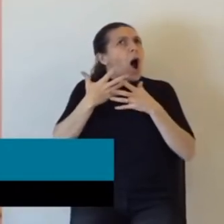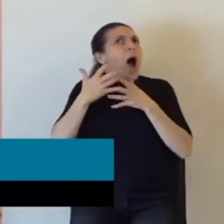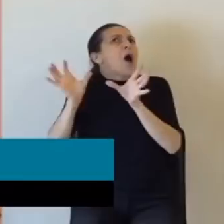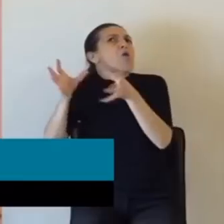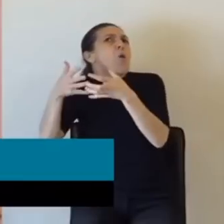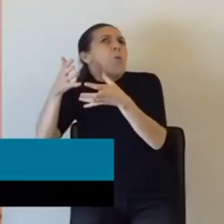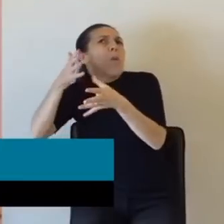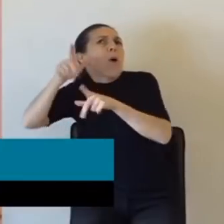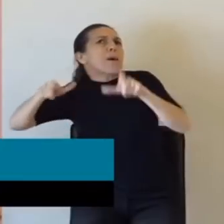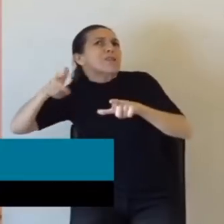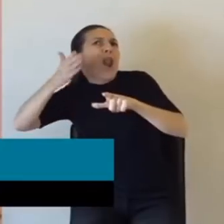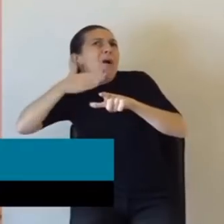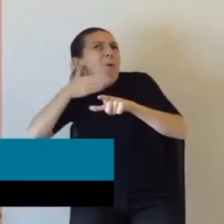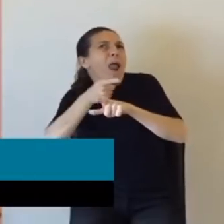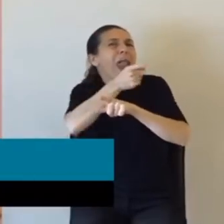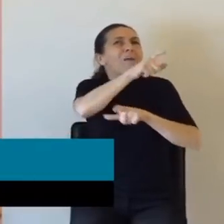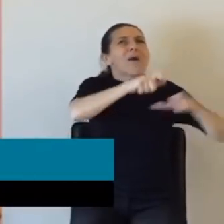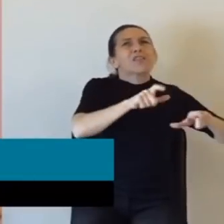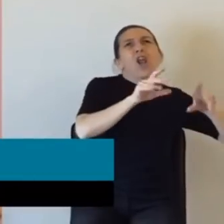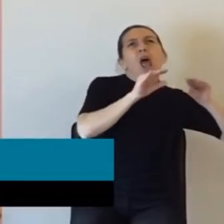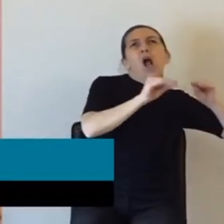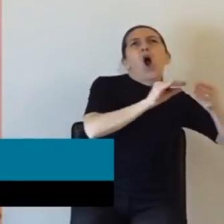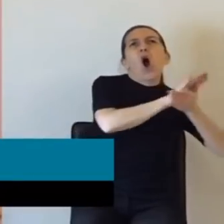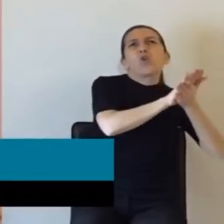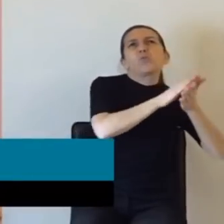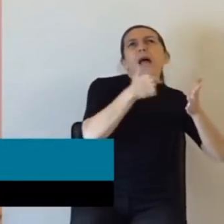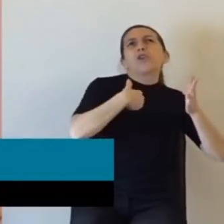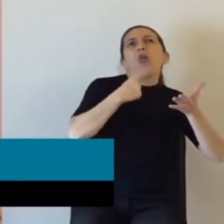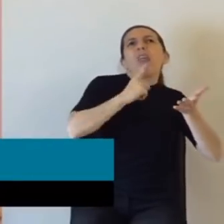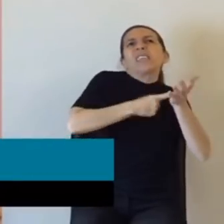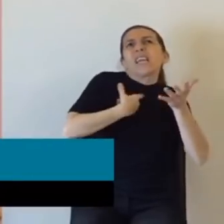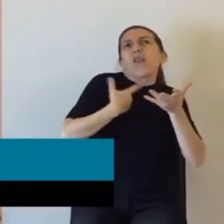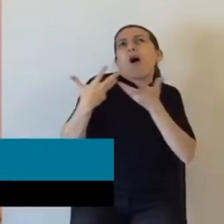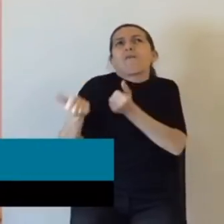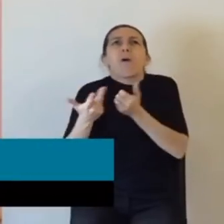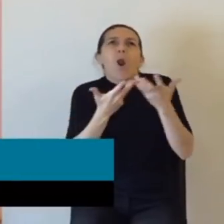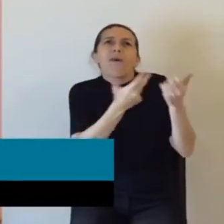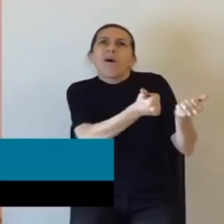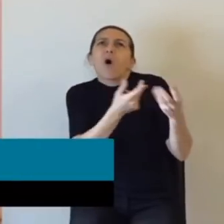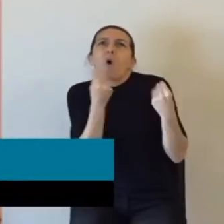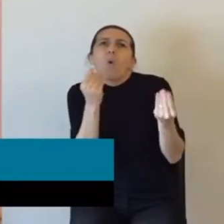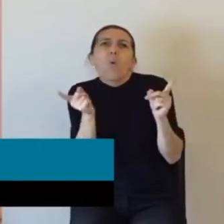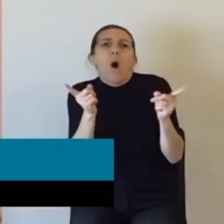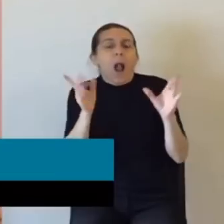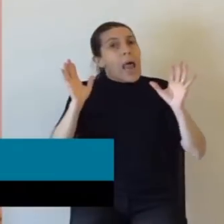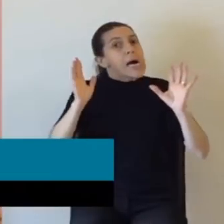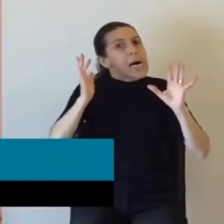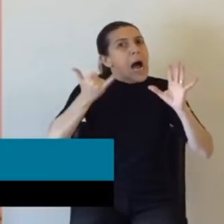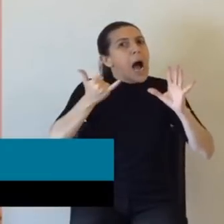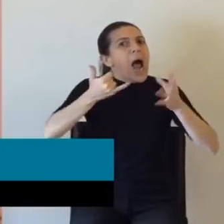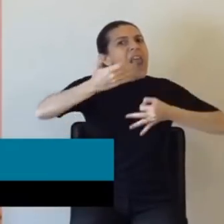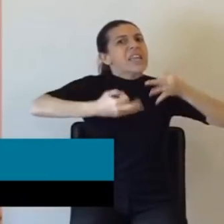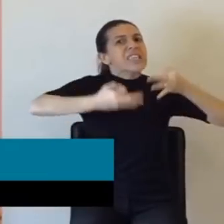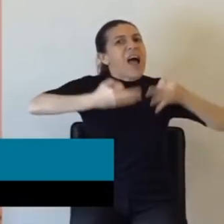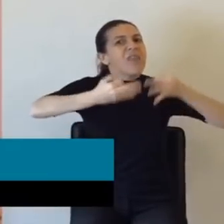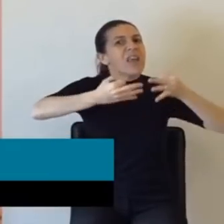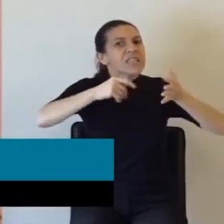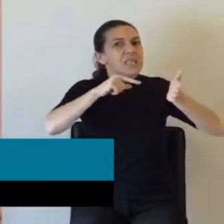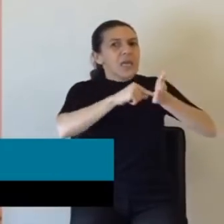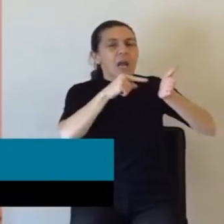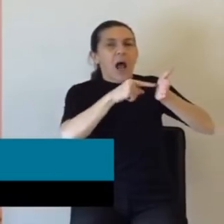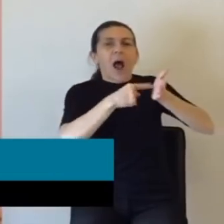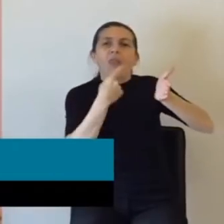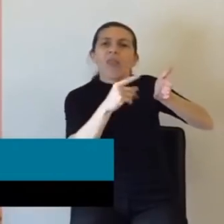y los malos si uno tiene que elegir en qué bando está. Entonces, algunas cifras desmienten estas cosas,